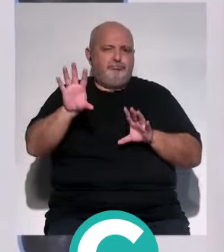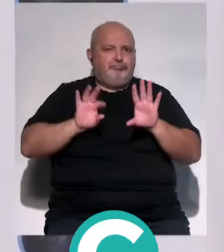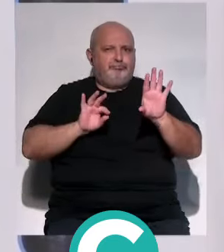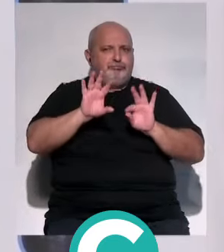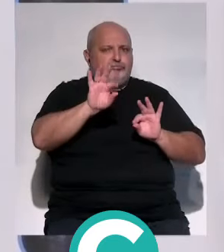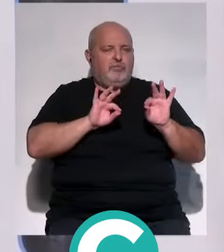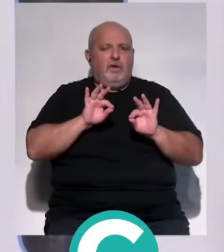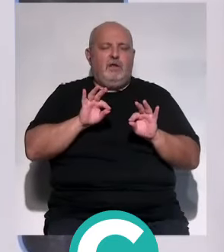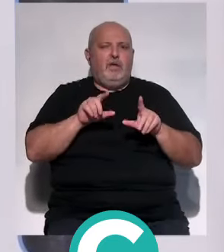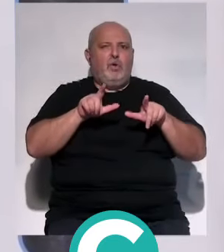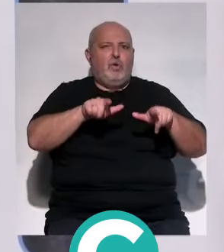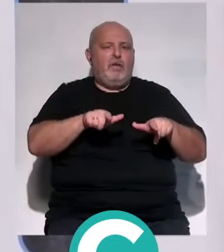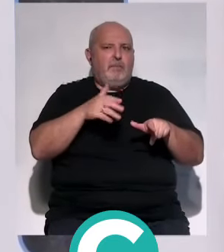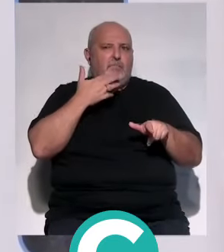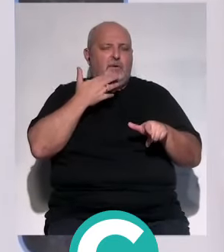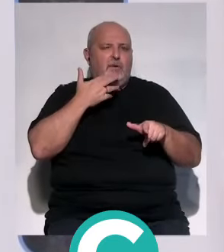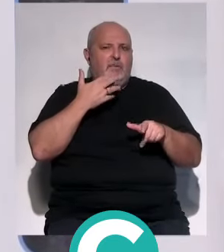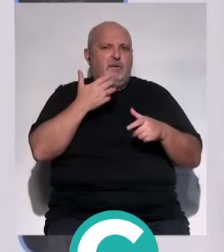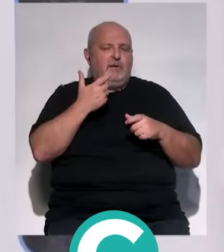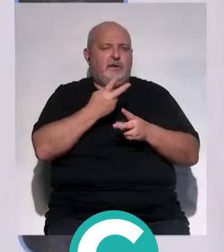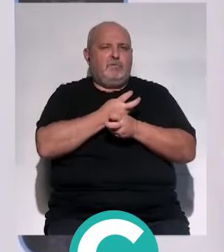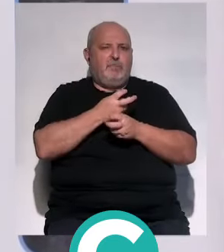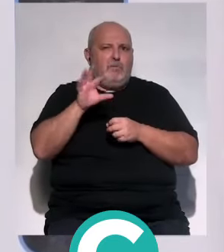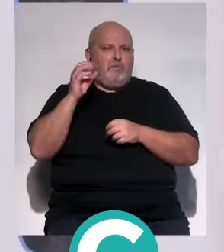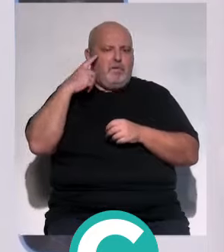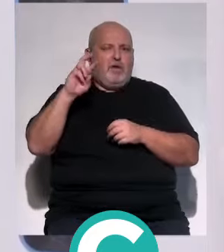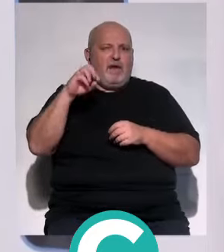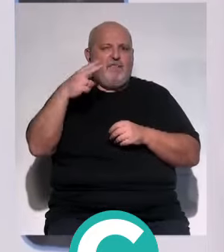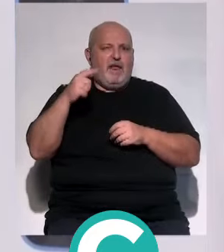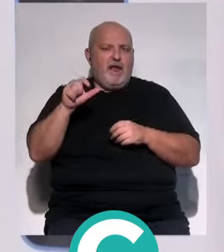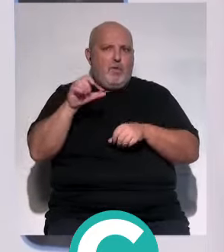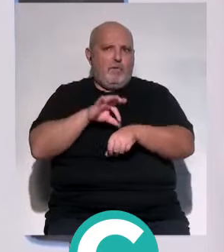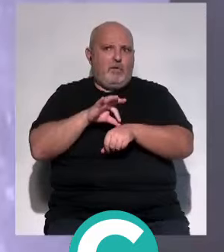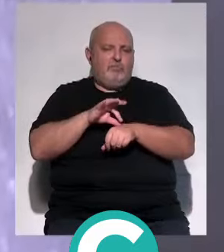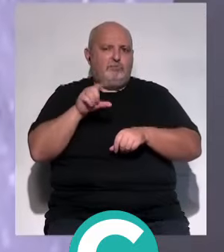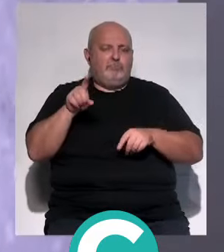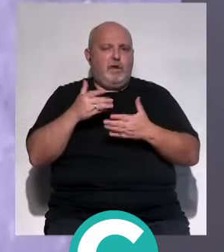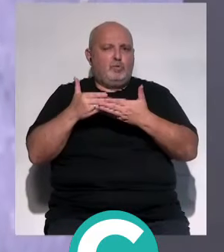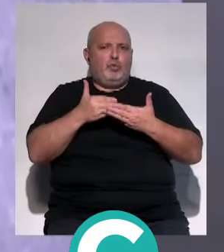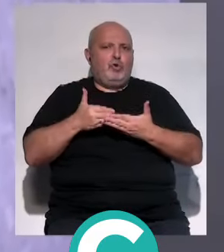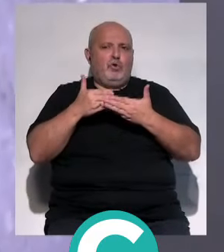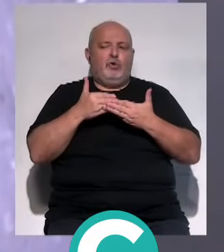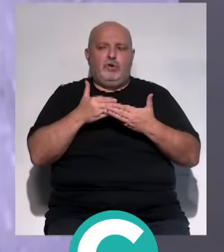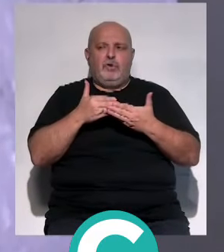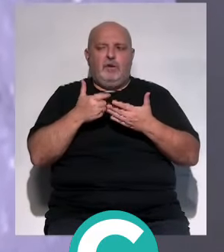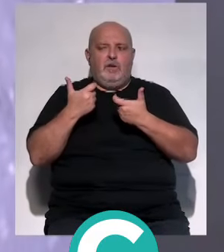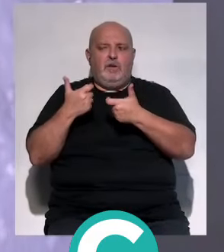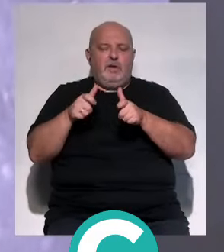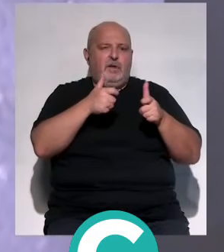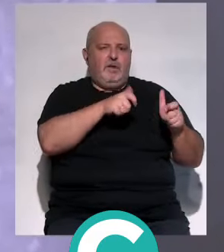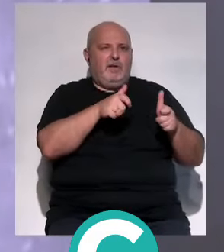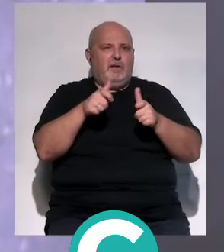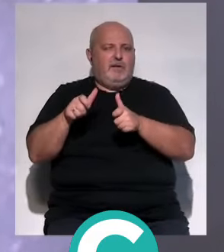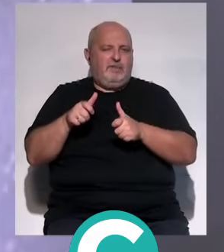Seguimos con las unidades, por ejemplo, de traumatología con el doctor Revenga, que nos permite hacer un estudio por cada parte de